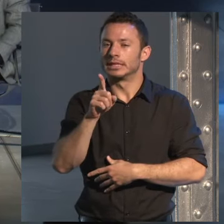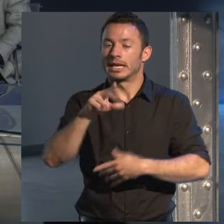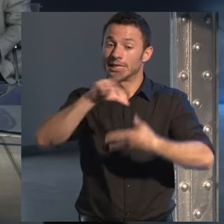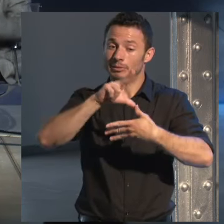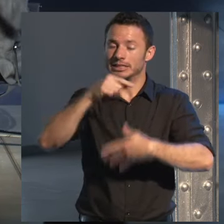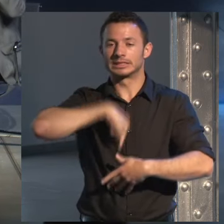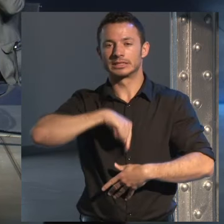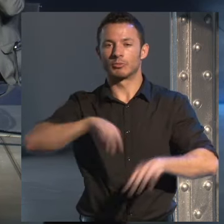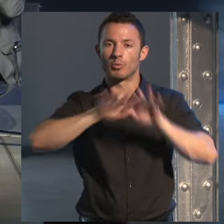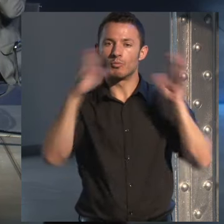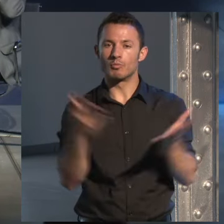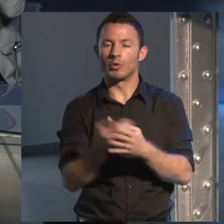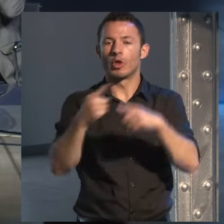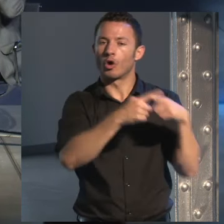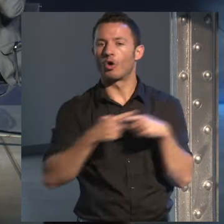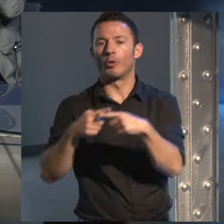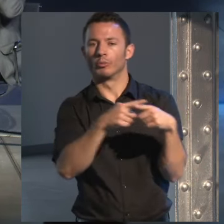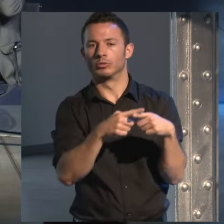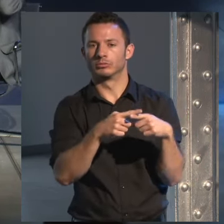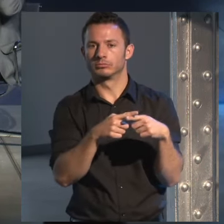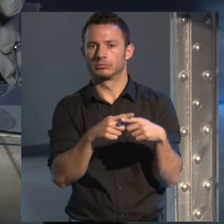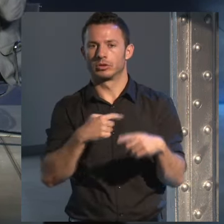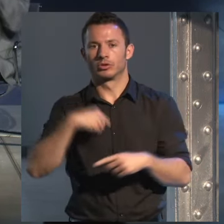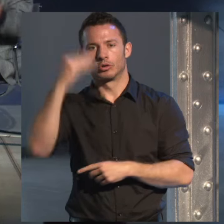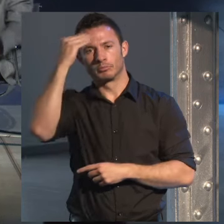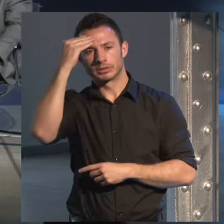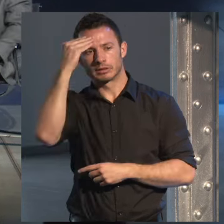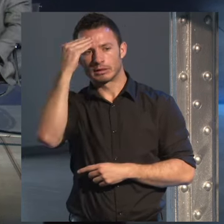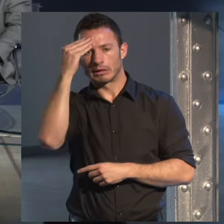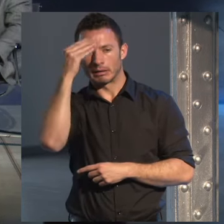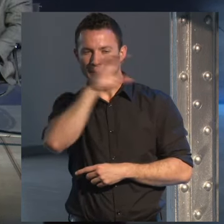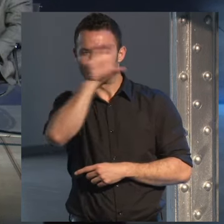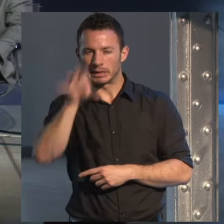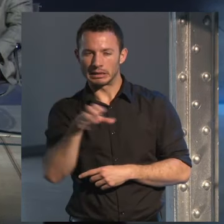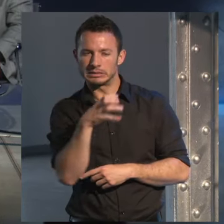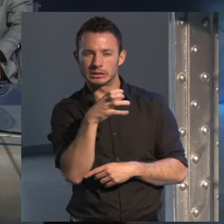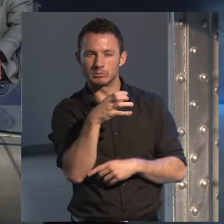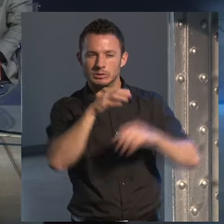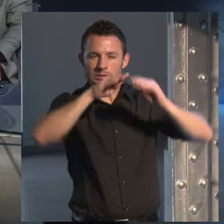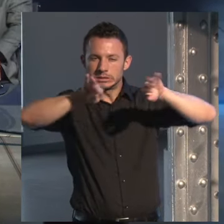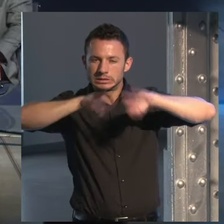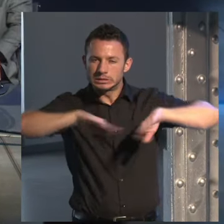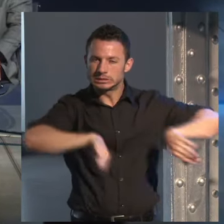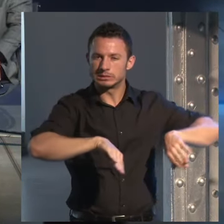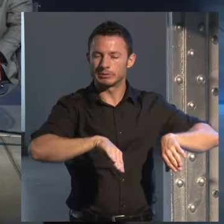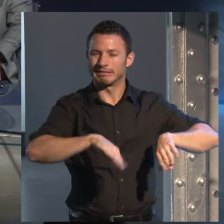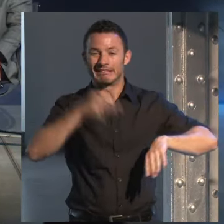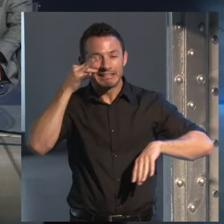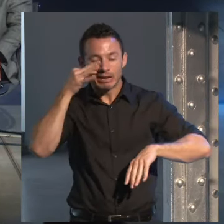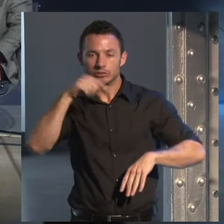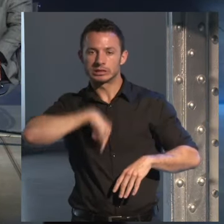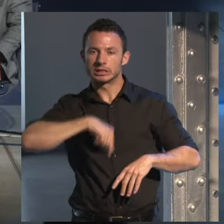eso me ha llamado la atención creí que había mucha más individualización entre países y he visto que hay un sentimiento